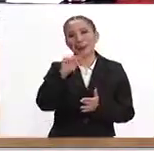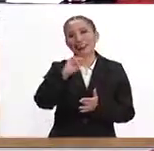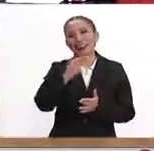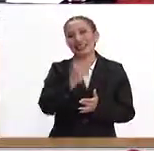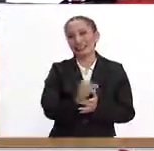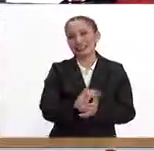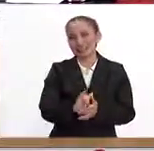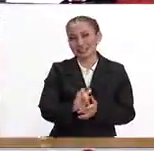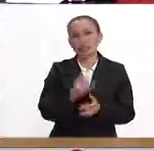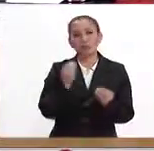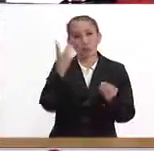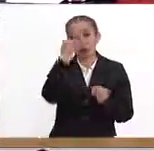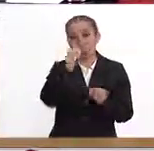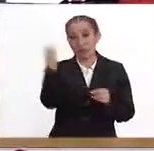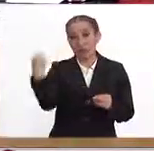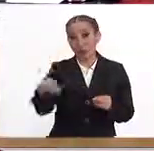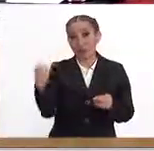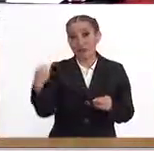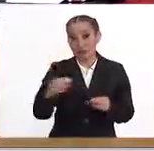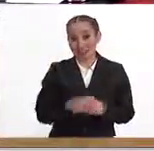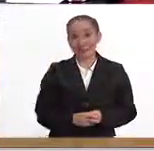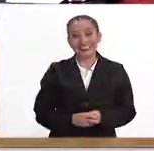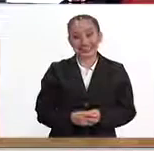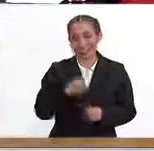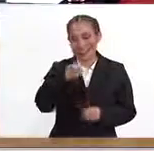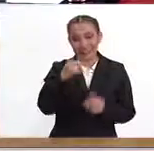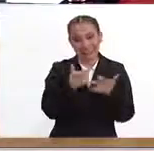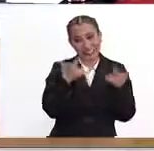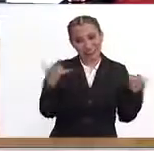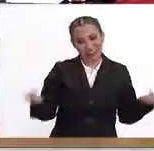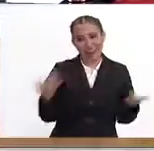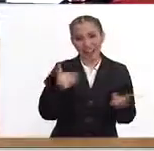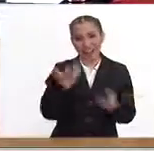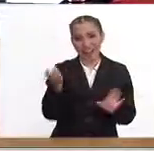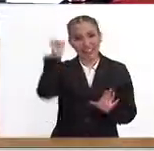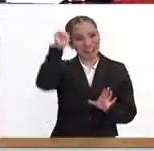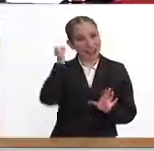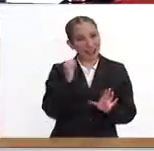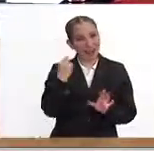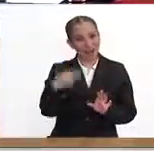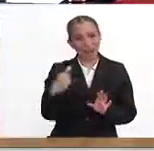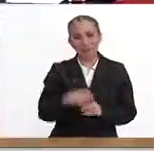Ribanedeira. Por cierto, bonito nombre. Gracias. Ya nos platicaste la historia muy sinaloense este nombre. Gracias. Sí, muchas gracias.